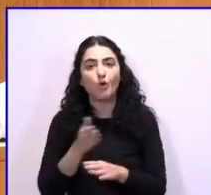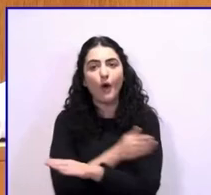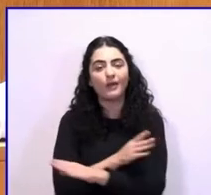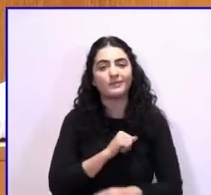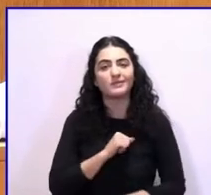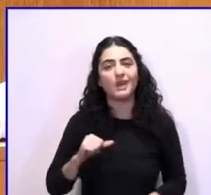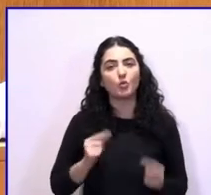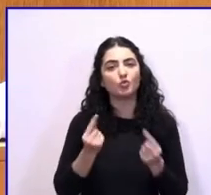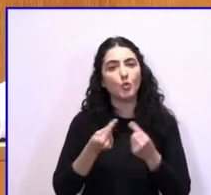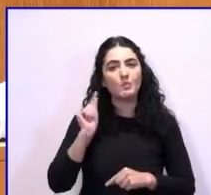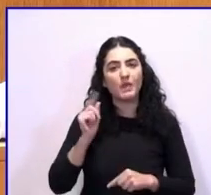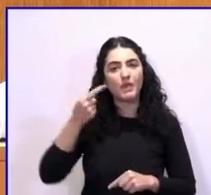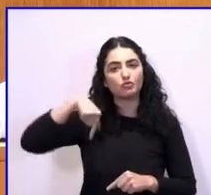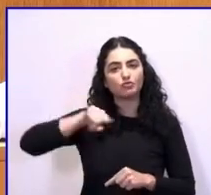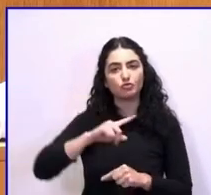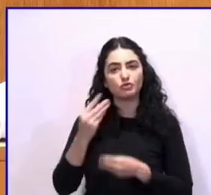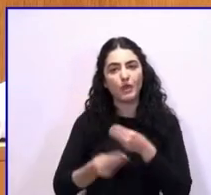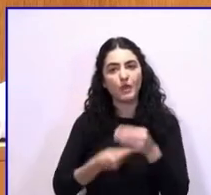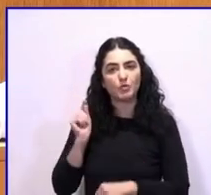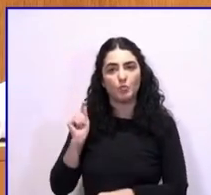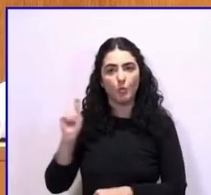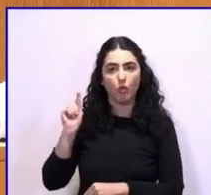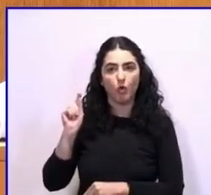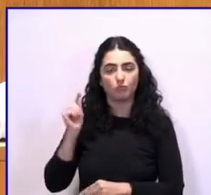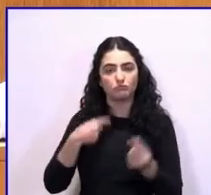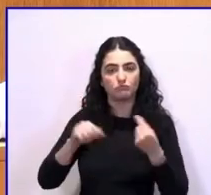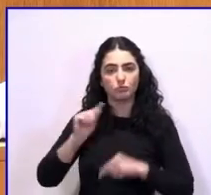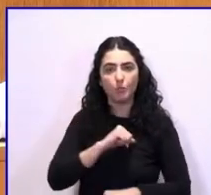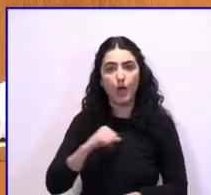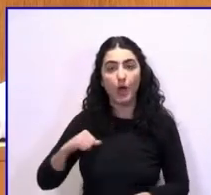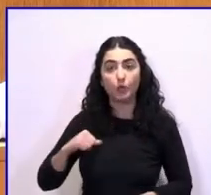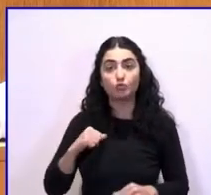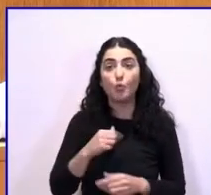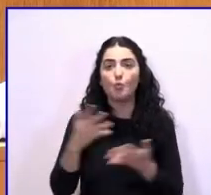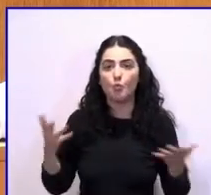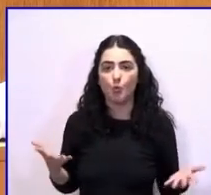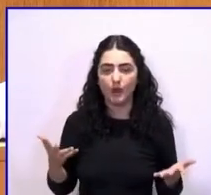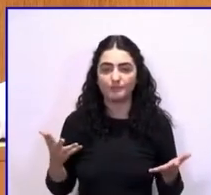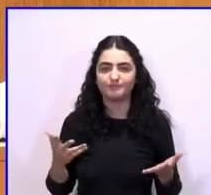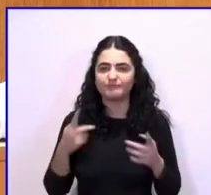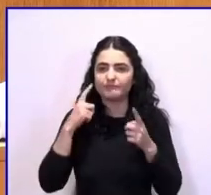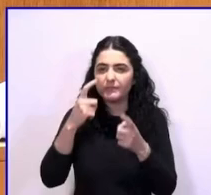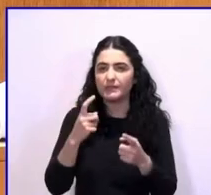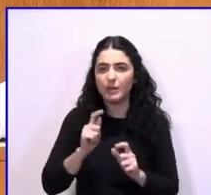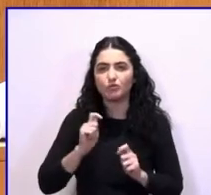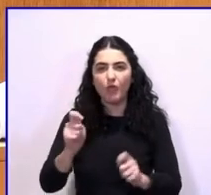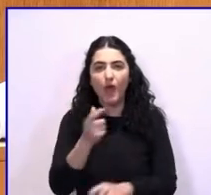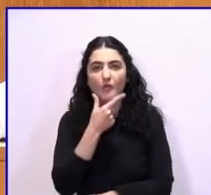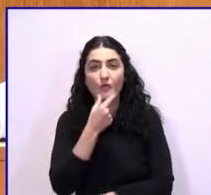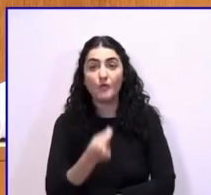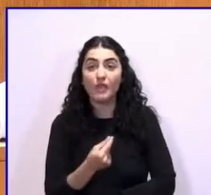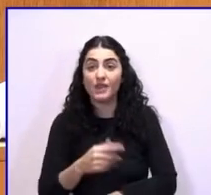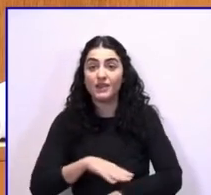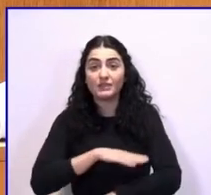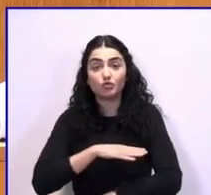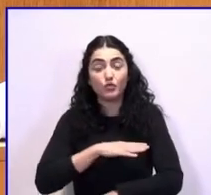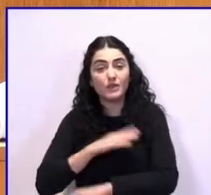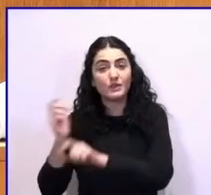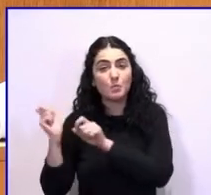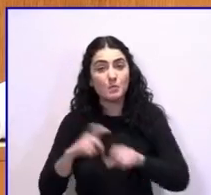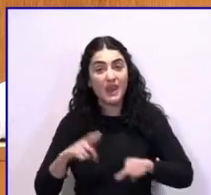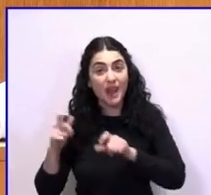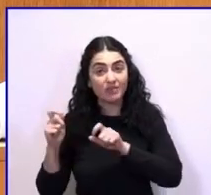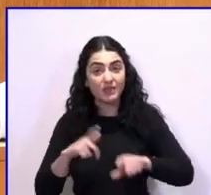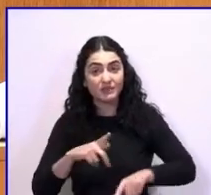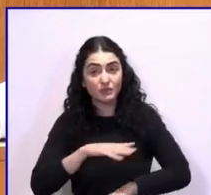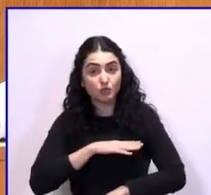realizamos a la moción y que trata de facilitar a los estudiantes migrantes que en nuestra